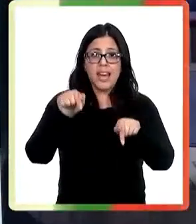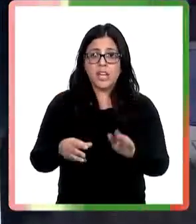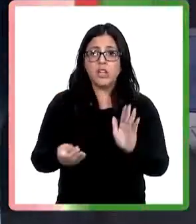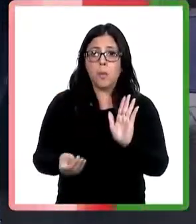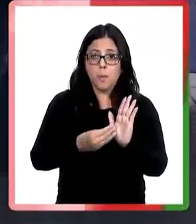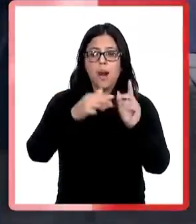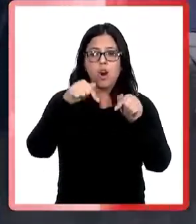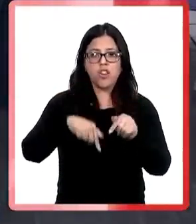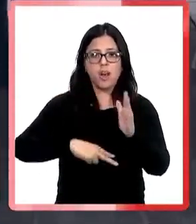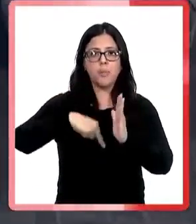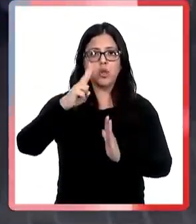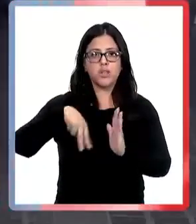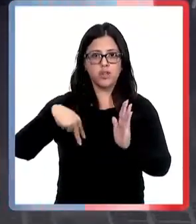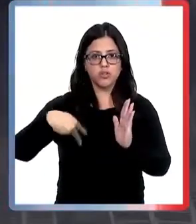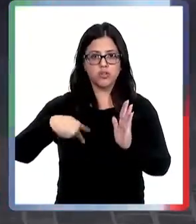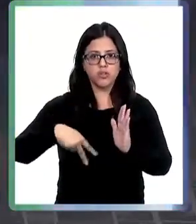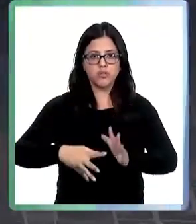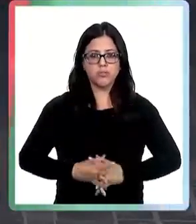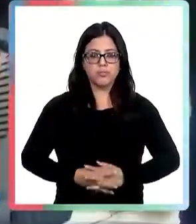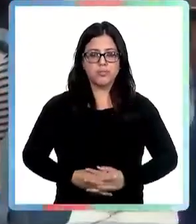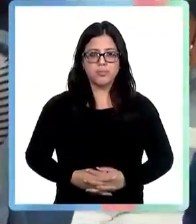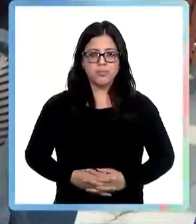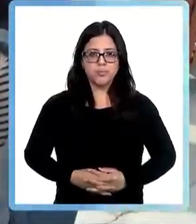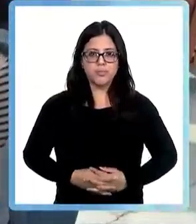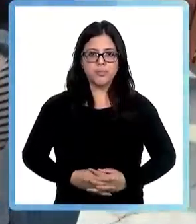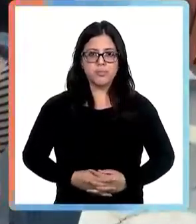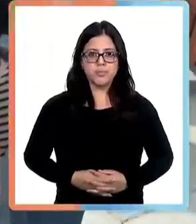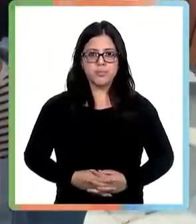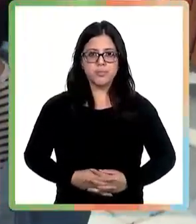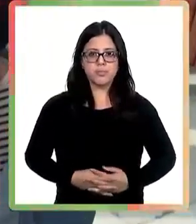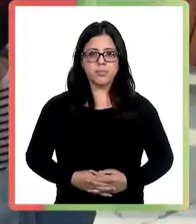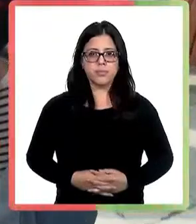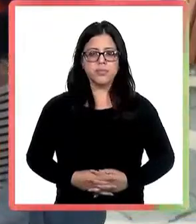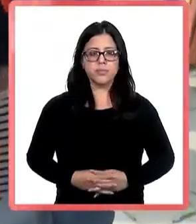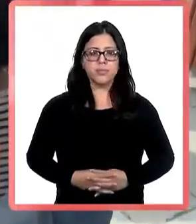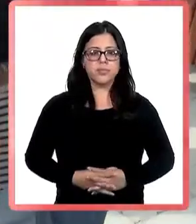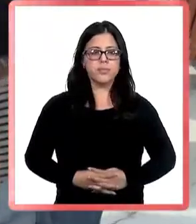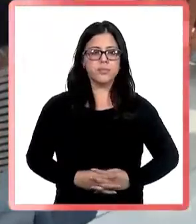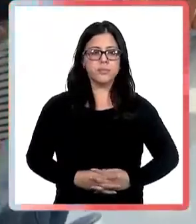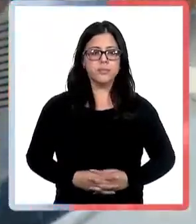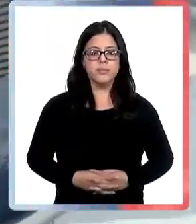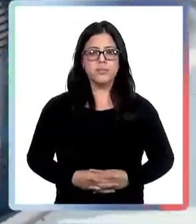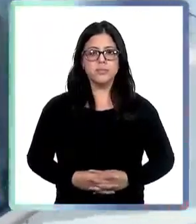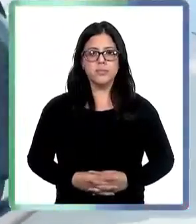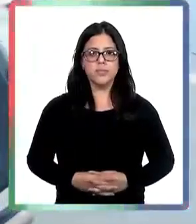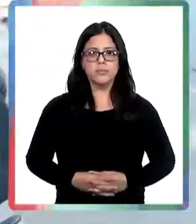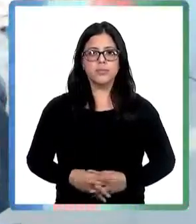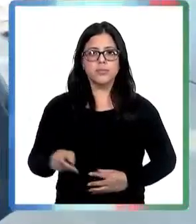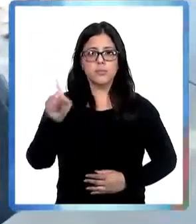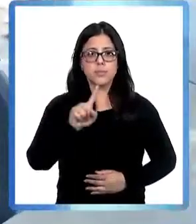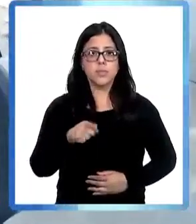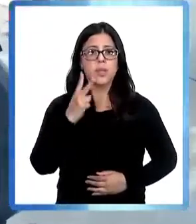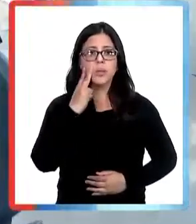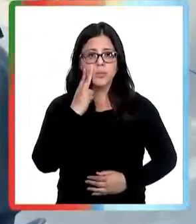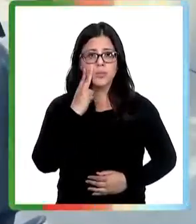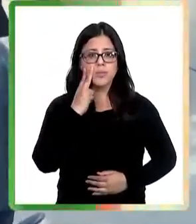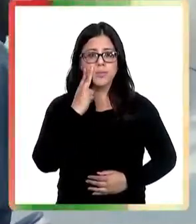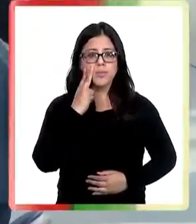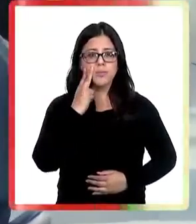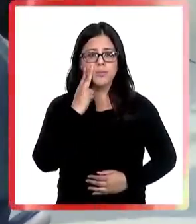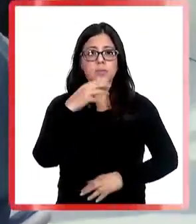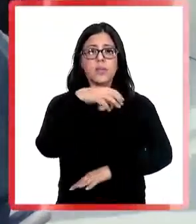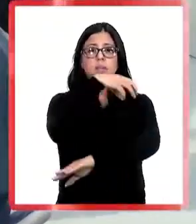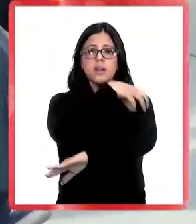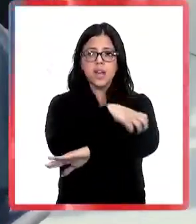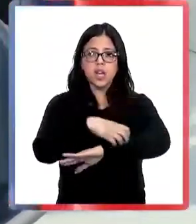de vacunación. Llaman a no descuidarse porque en el último día seis personas fallecieron producto del COVID-19. Esto y mucho